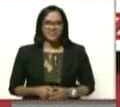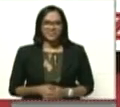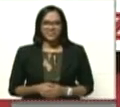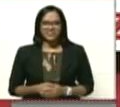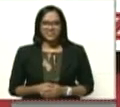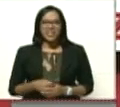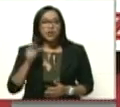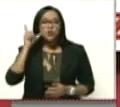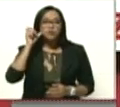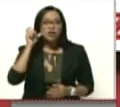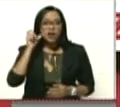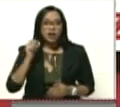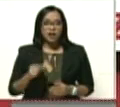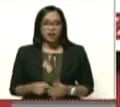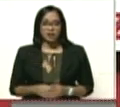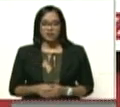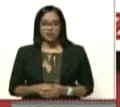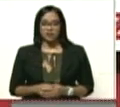Escúchenla.